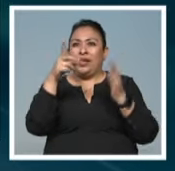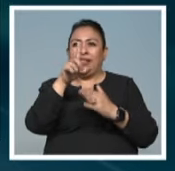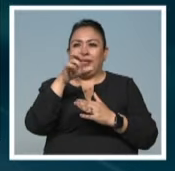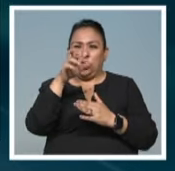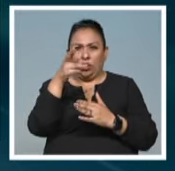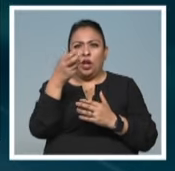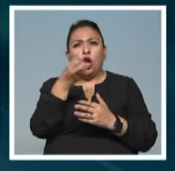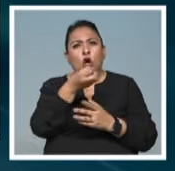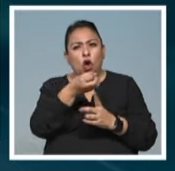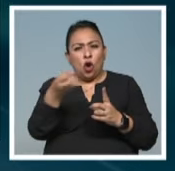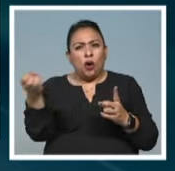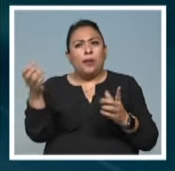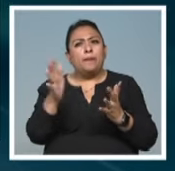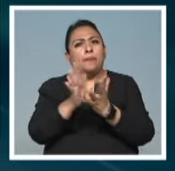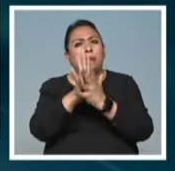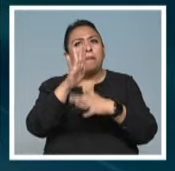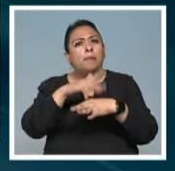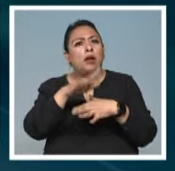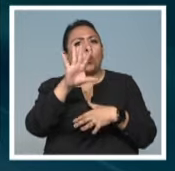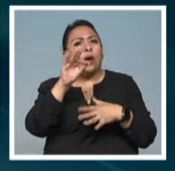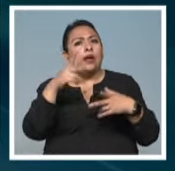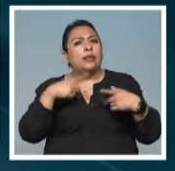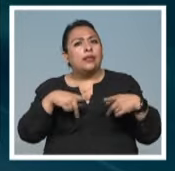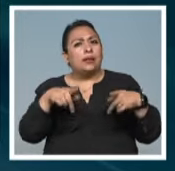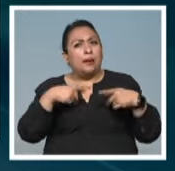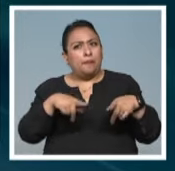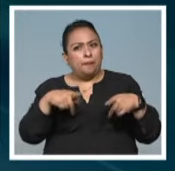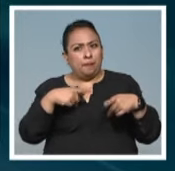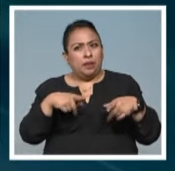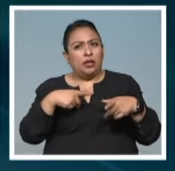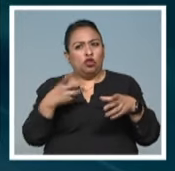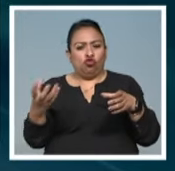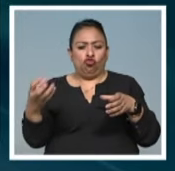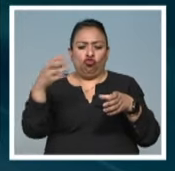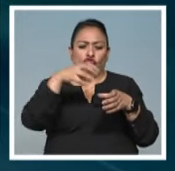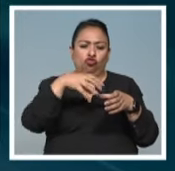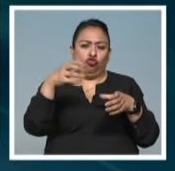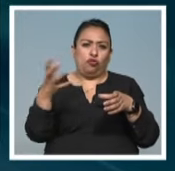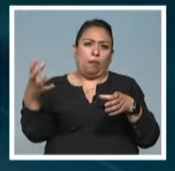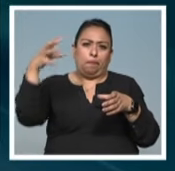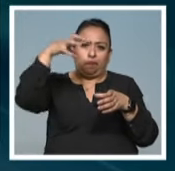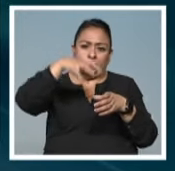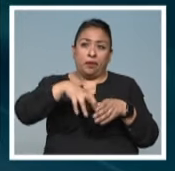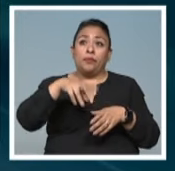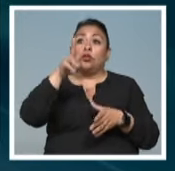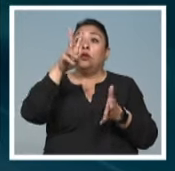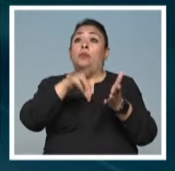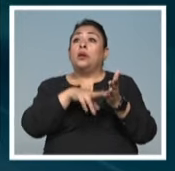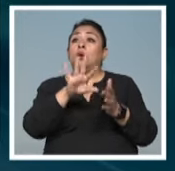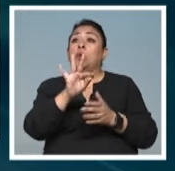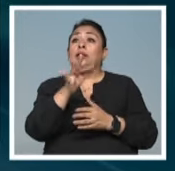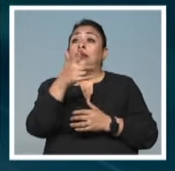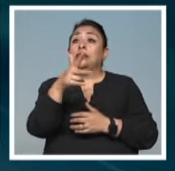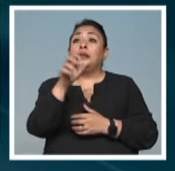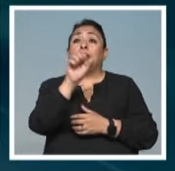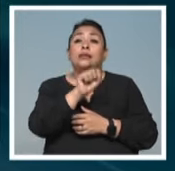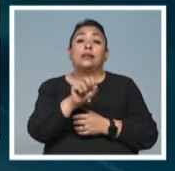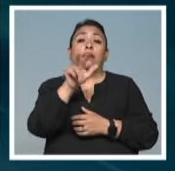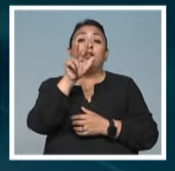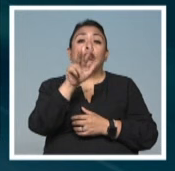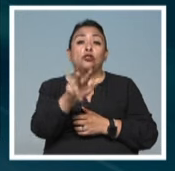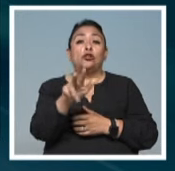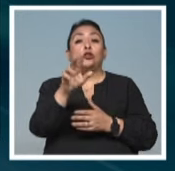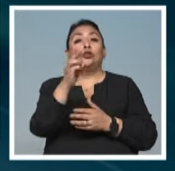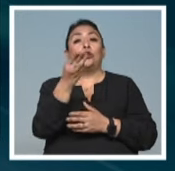y en la que participaron más de 40 personas del público. El 2047 coincide el sábado 18 de mayo del